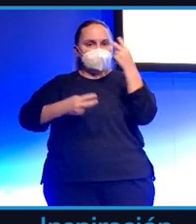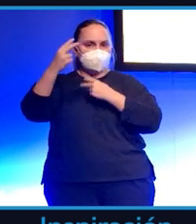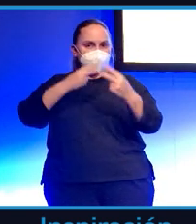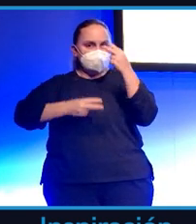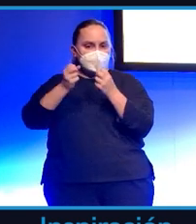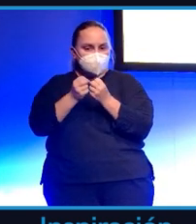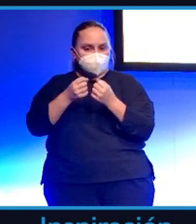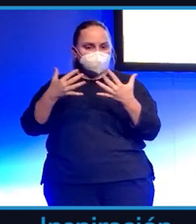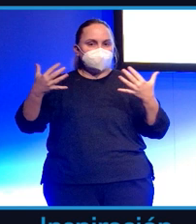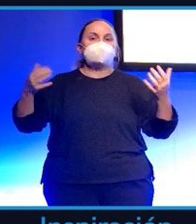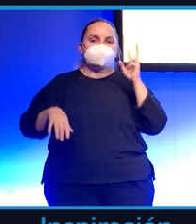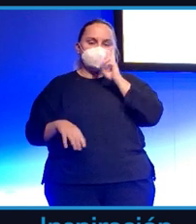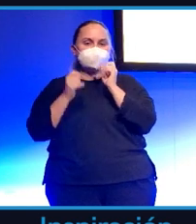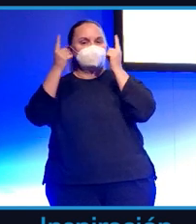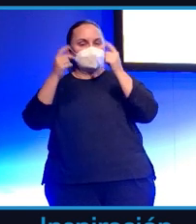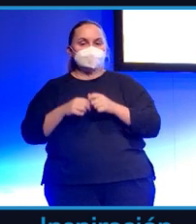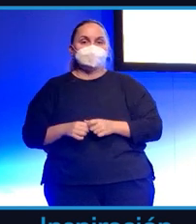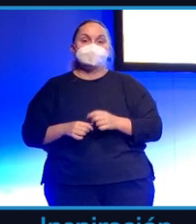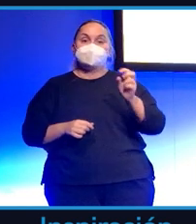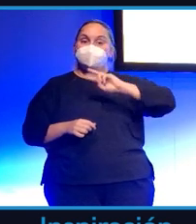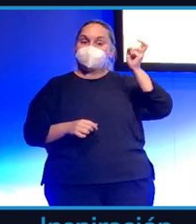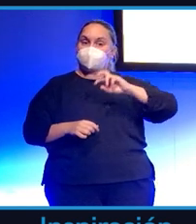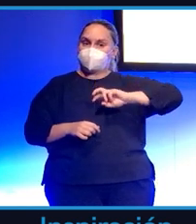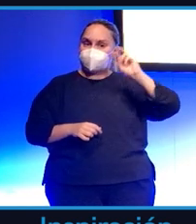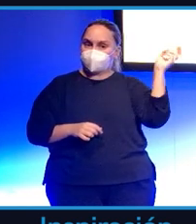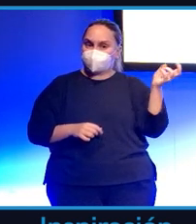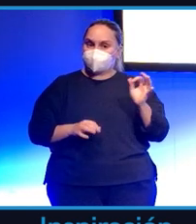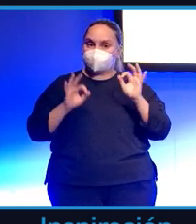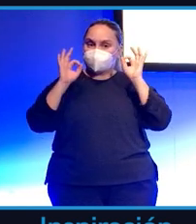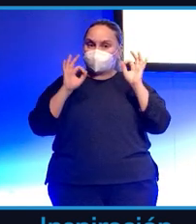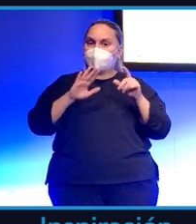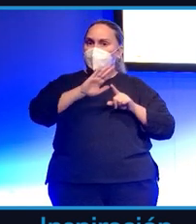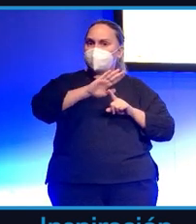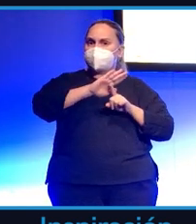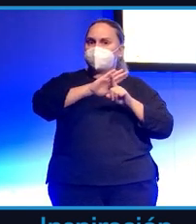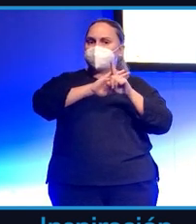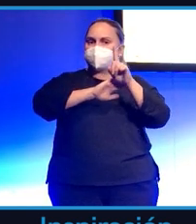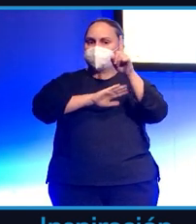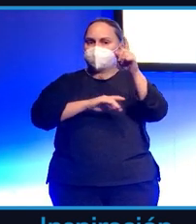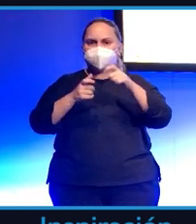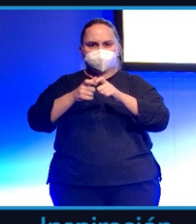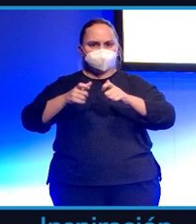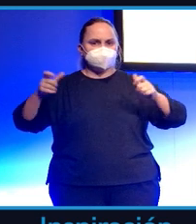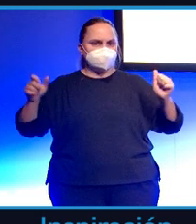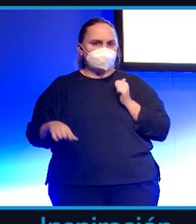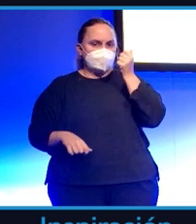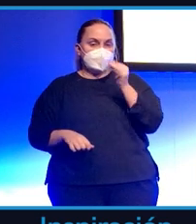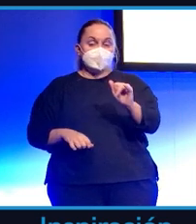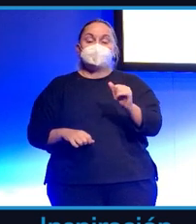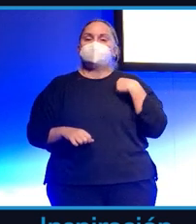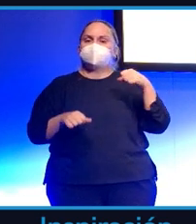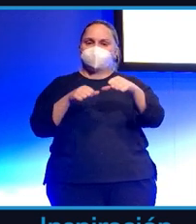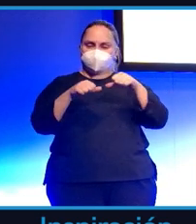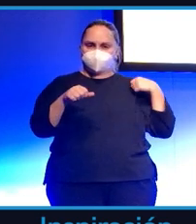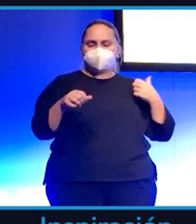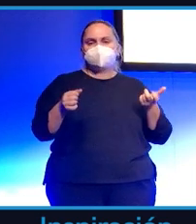Y ahora mismo se abre una opción de progresión. Yo ahora mismo he tenido muchas intervenciones en el